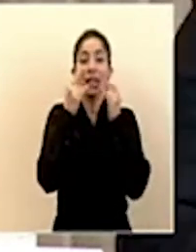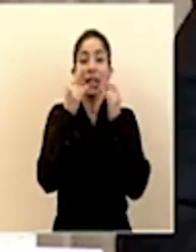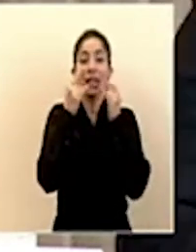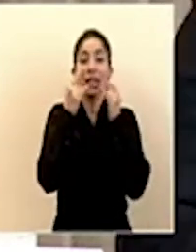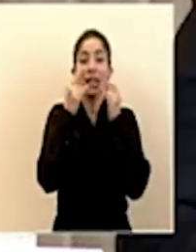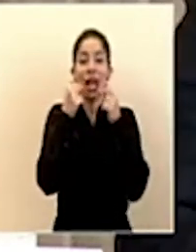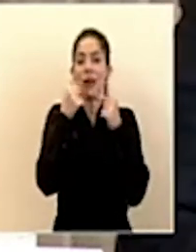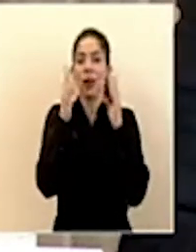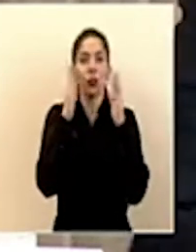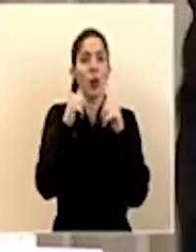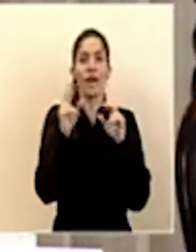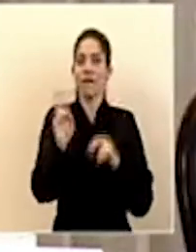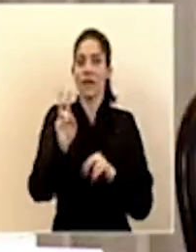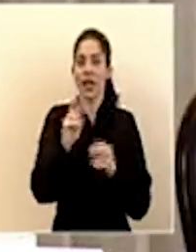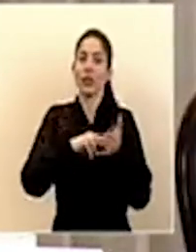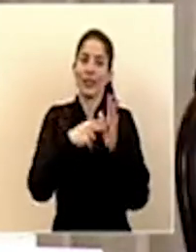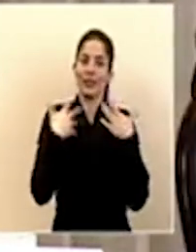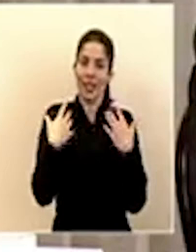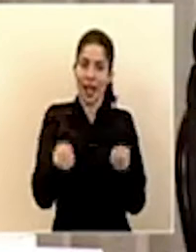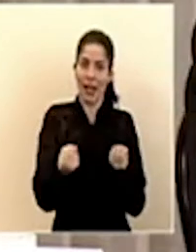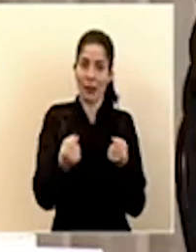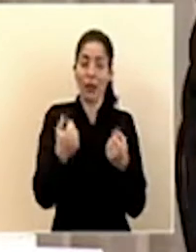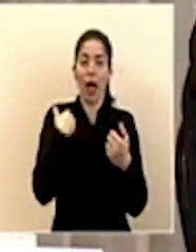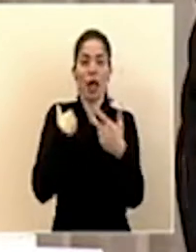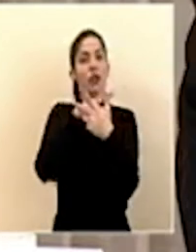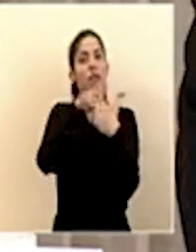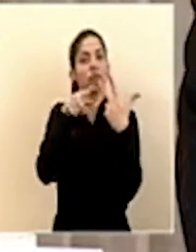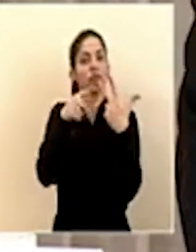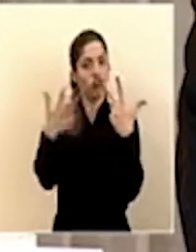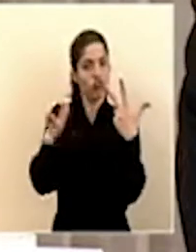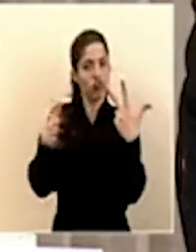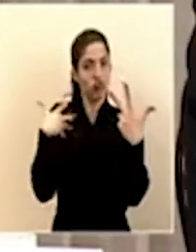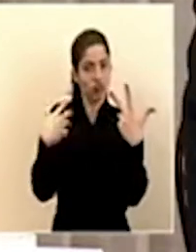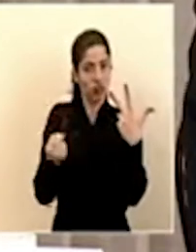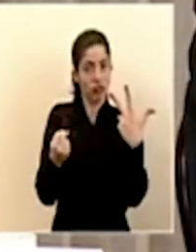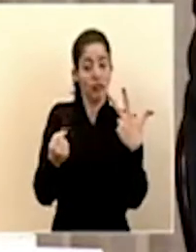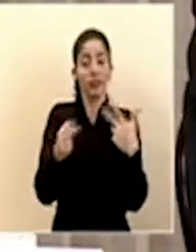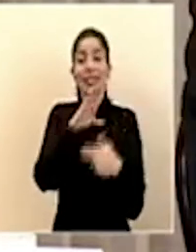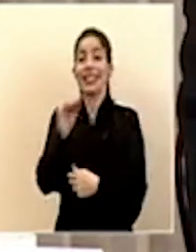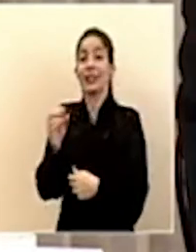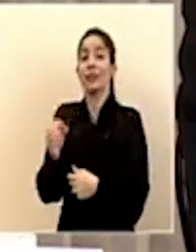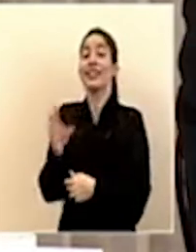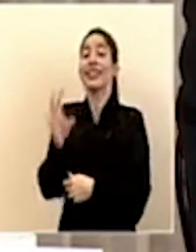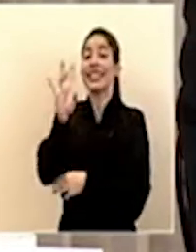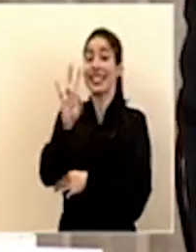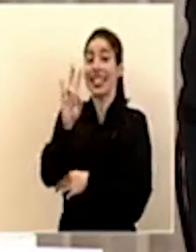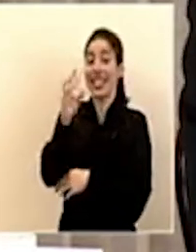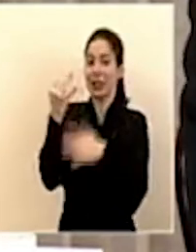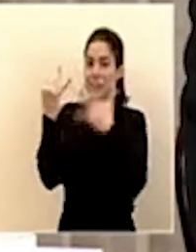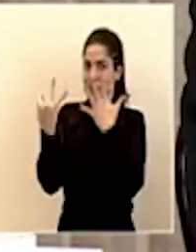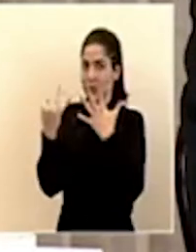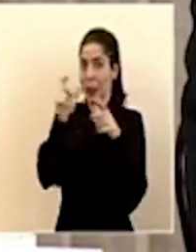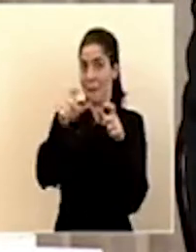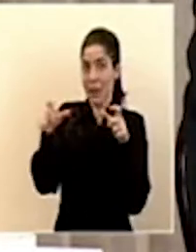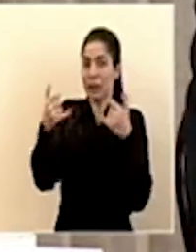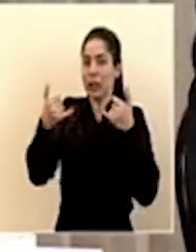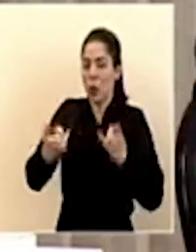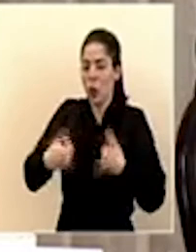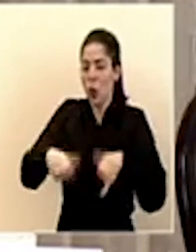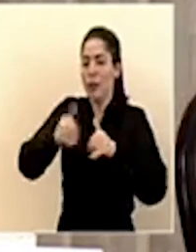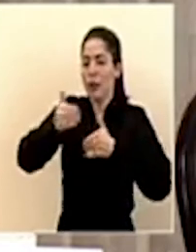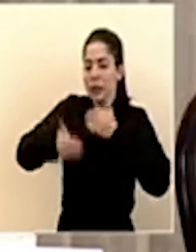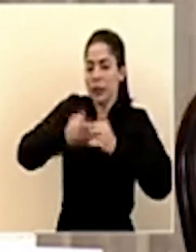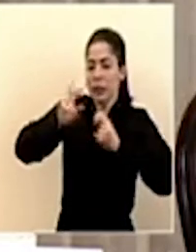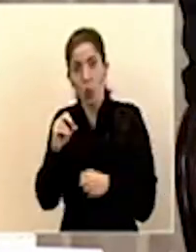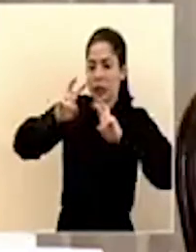saliva entonces tenemos tres personas que ya se han recuperado y tenemos siete personas más que están en trámite para